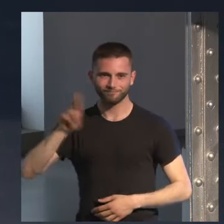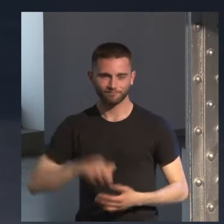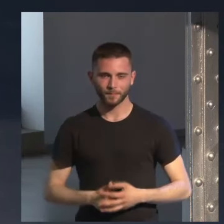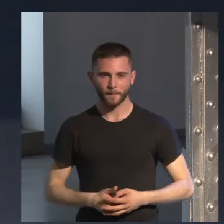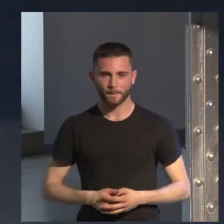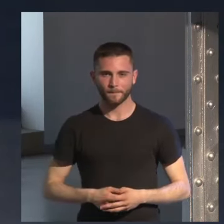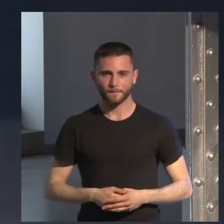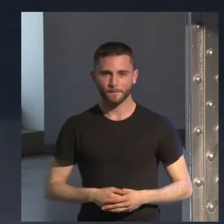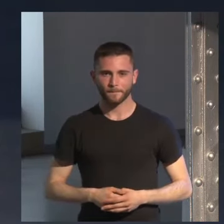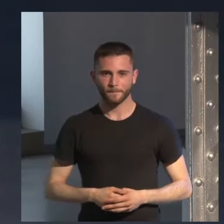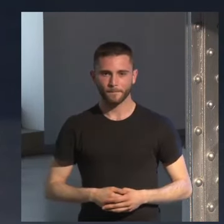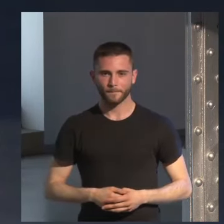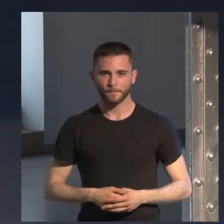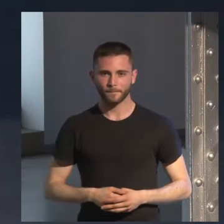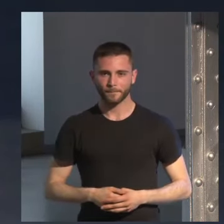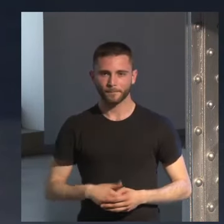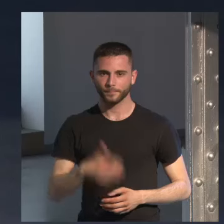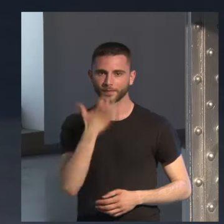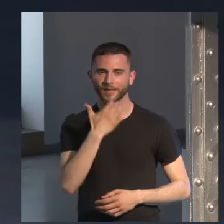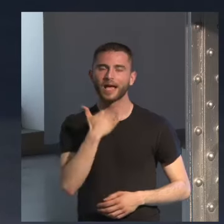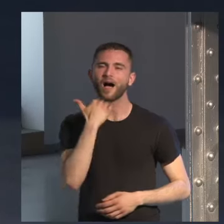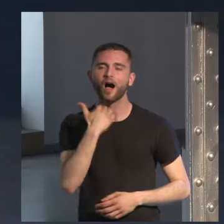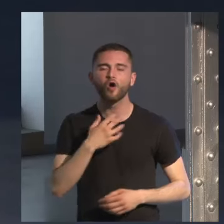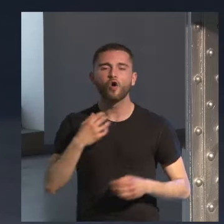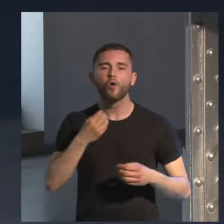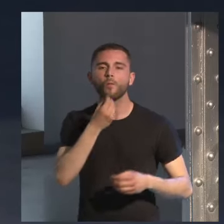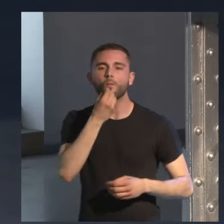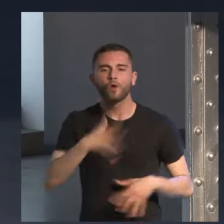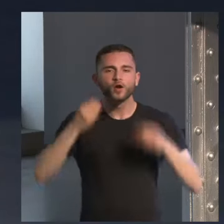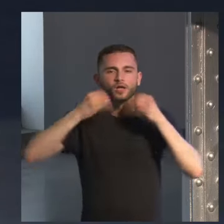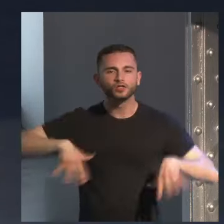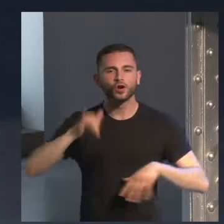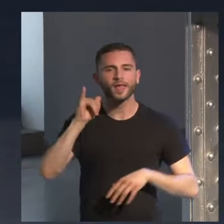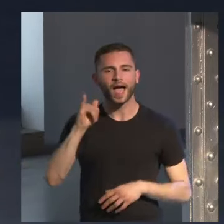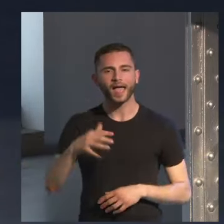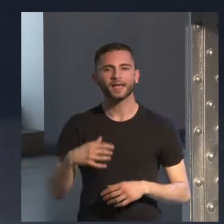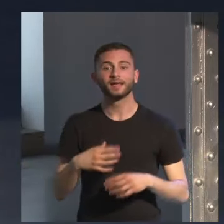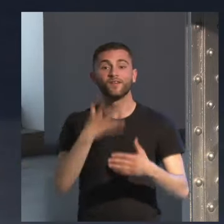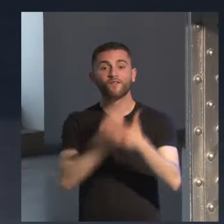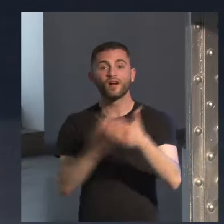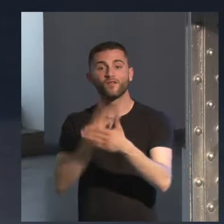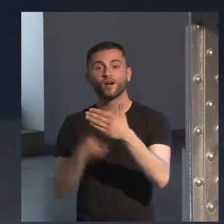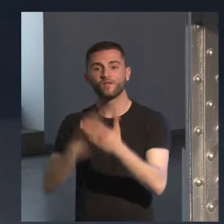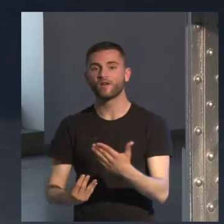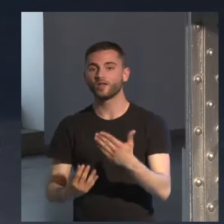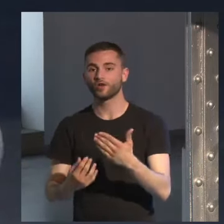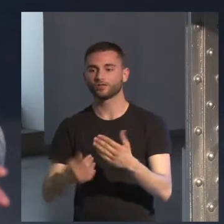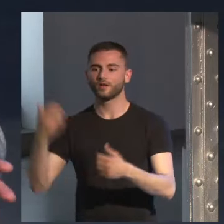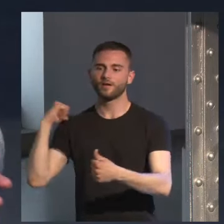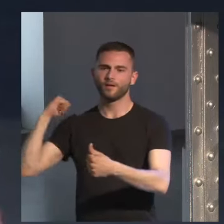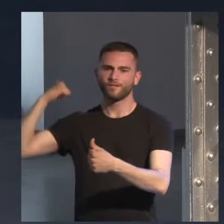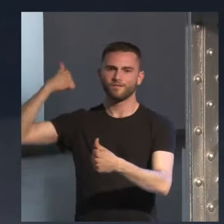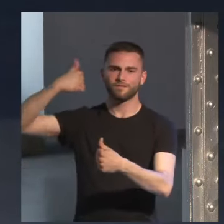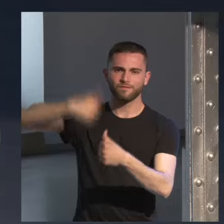y si alguna virtud tiene la historia es enseñarnos los errores que han cometido los seres humanos